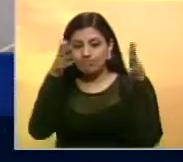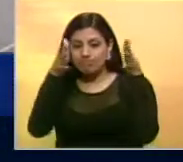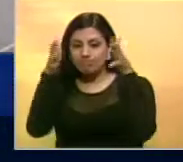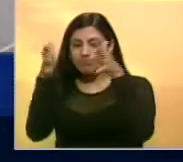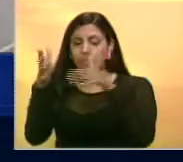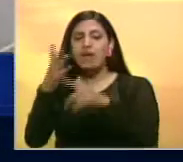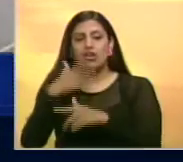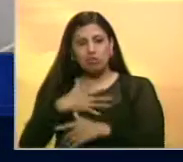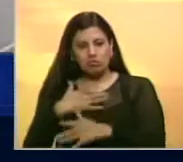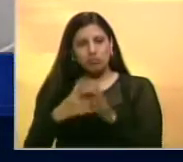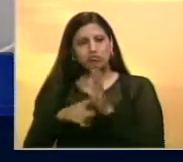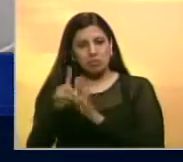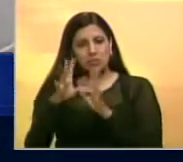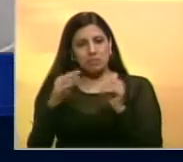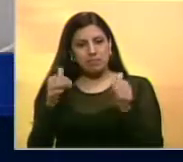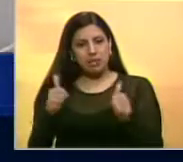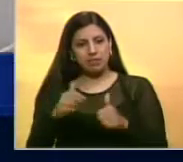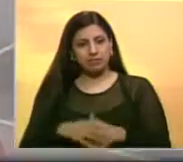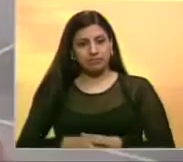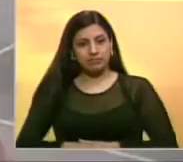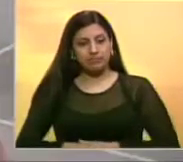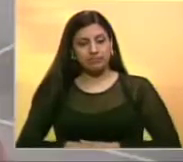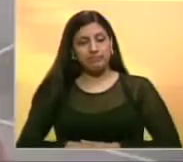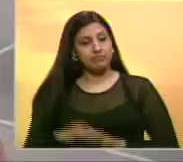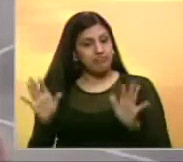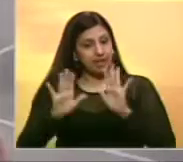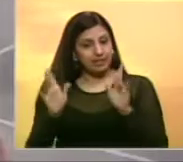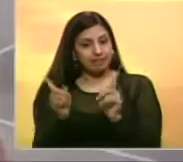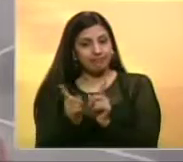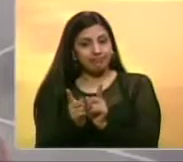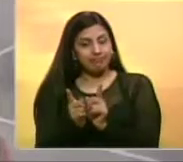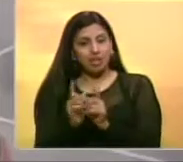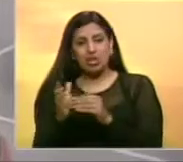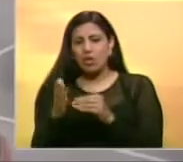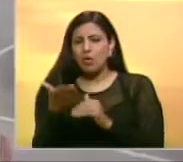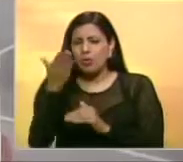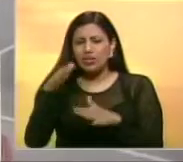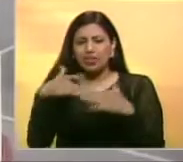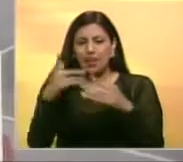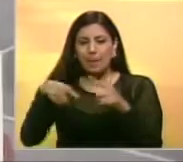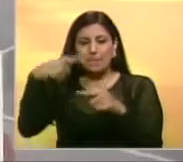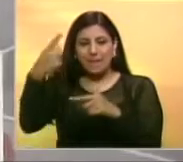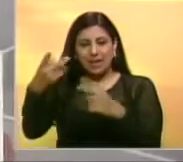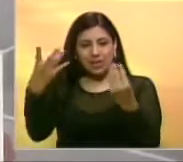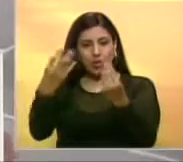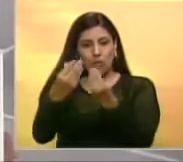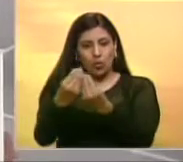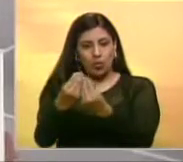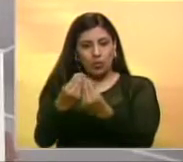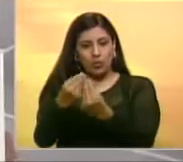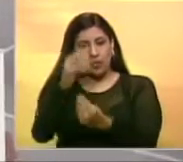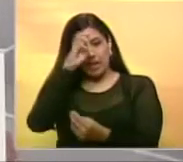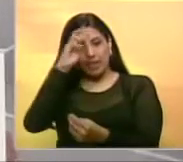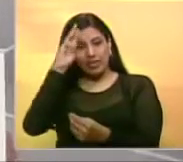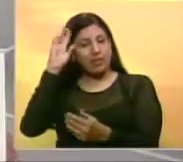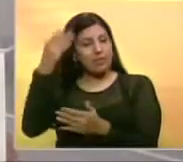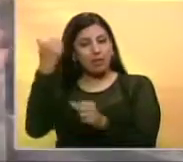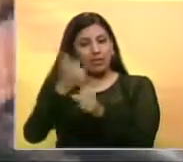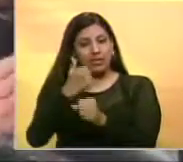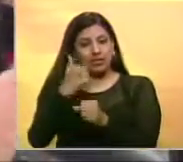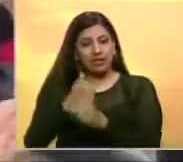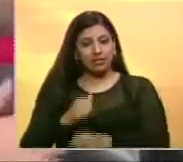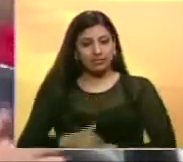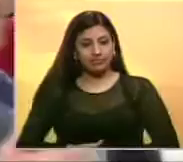yo creo que va a salir todo bien y nada más lo importante es mañana estar con el equipo y a trabajar